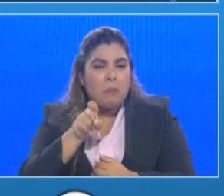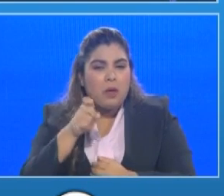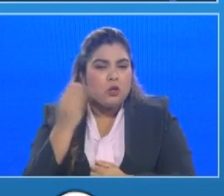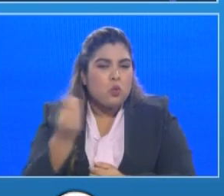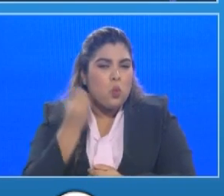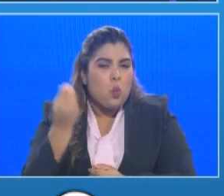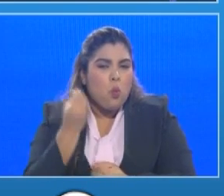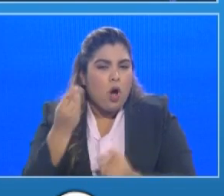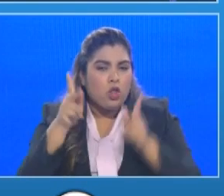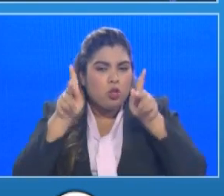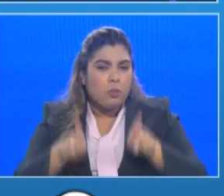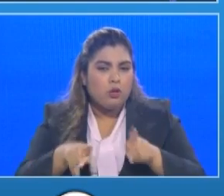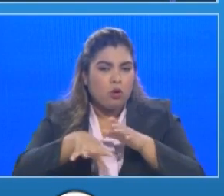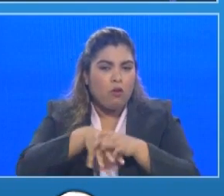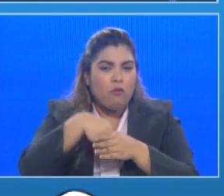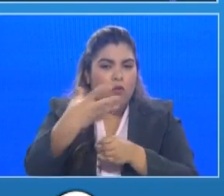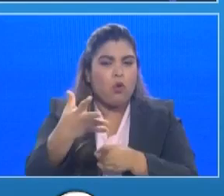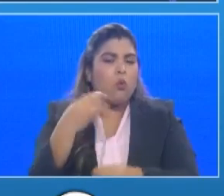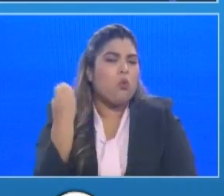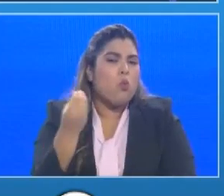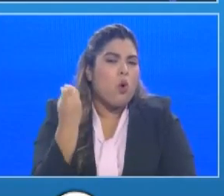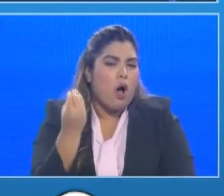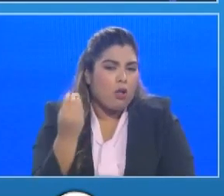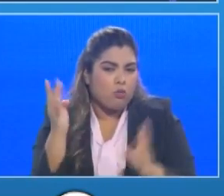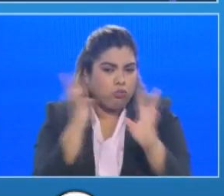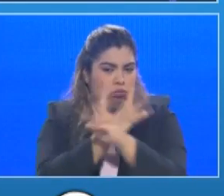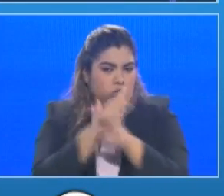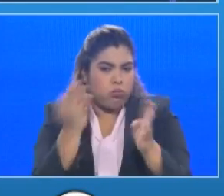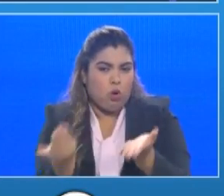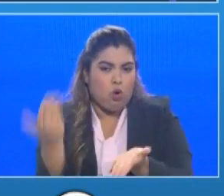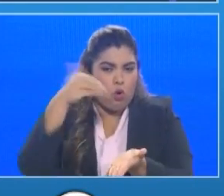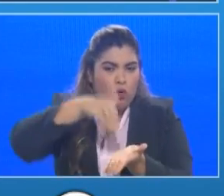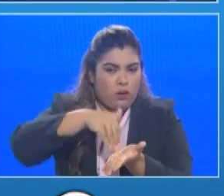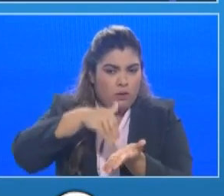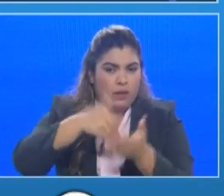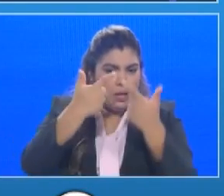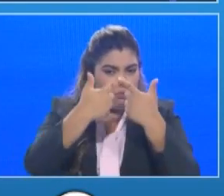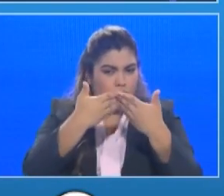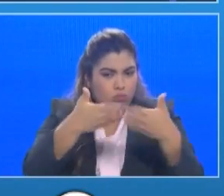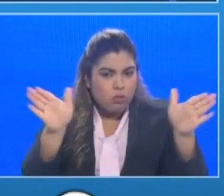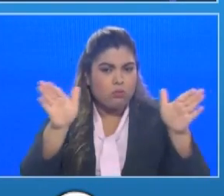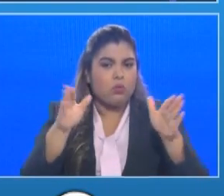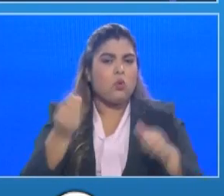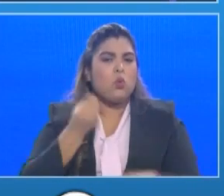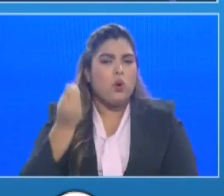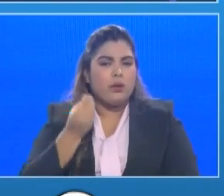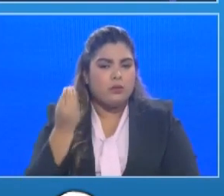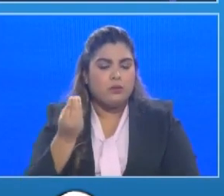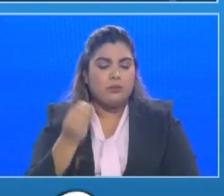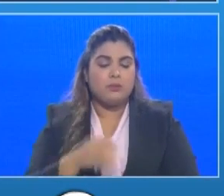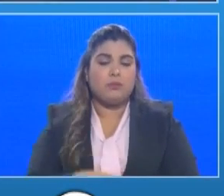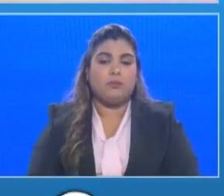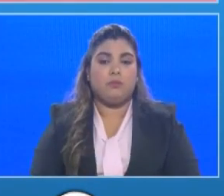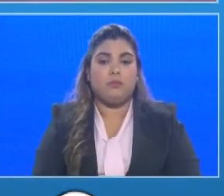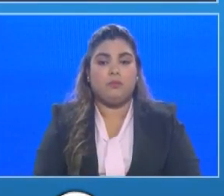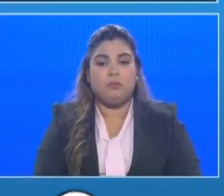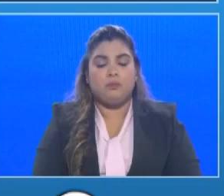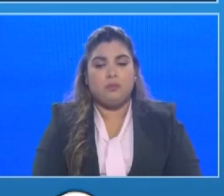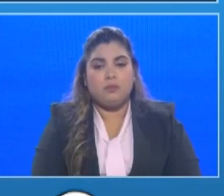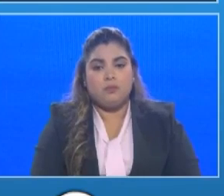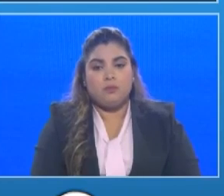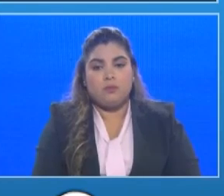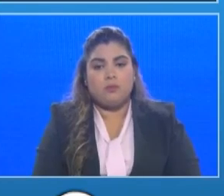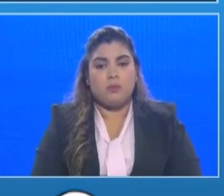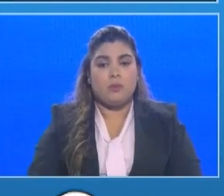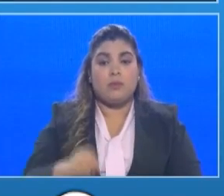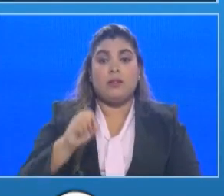Realmente esta es una pregunta sumamente interesante porque indica la necesidad de que demostrar pues lo que venimos